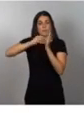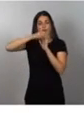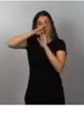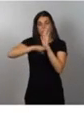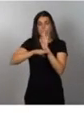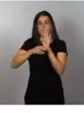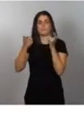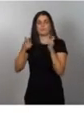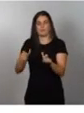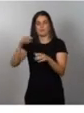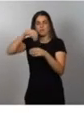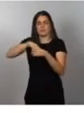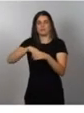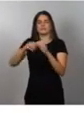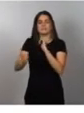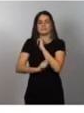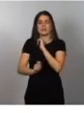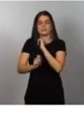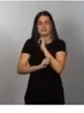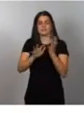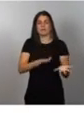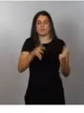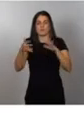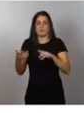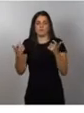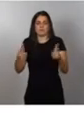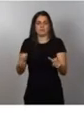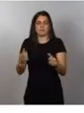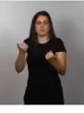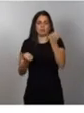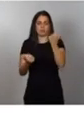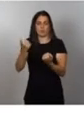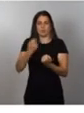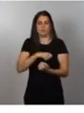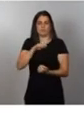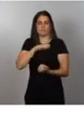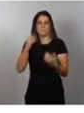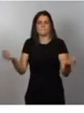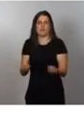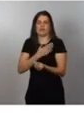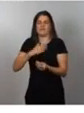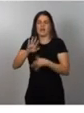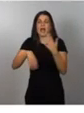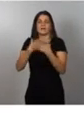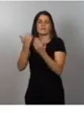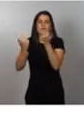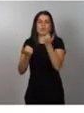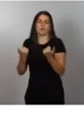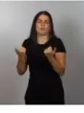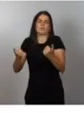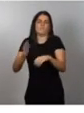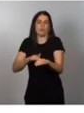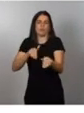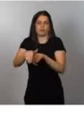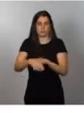estrategia integral de transformación del sector de automoción español hacia un vehículo de futuro, pues permite dar un